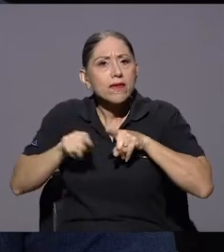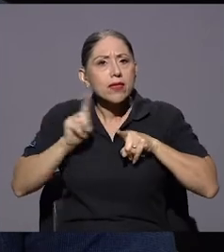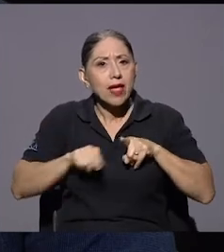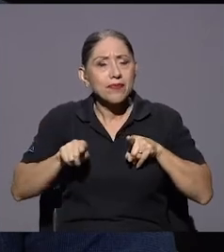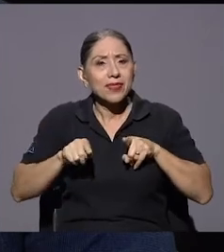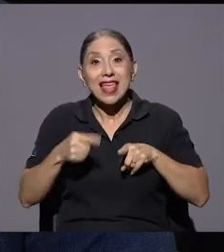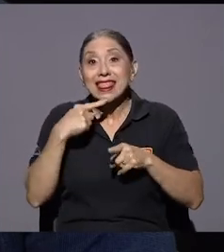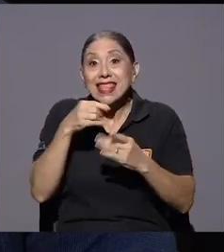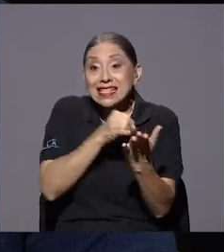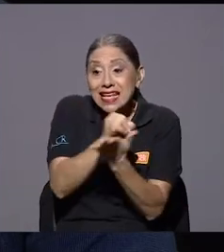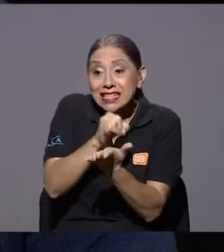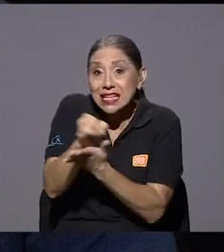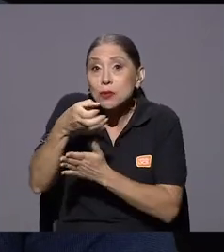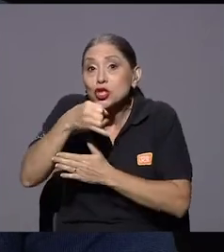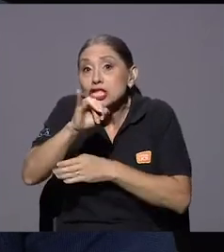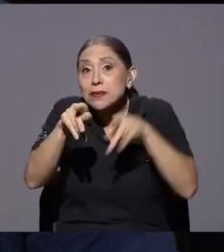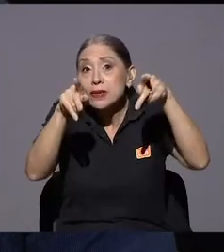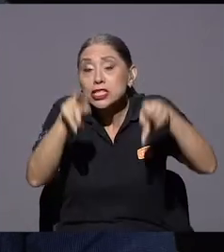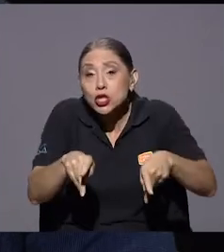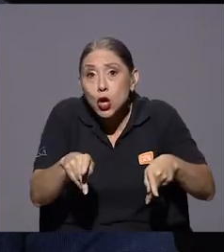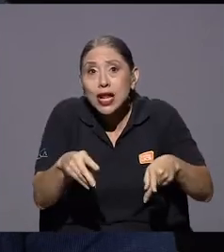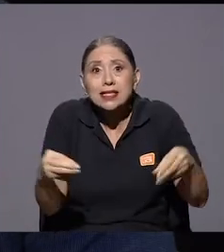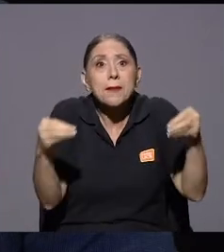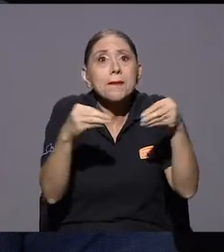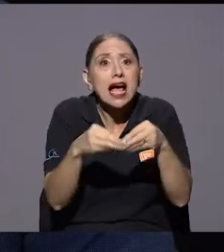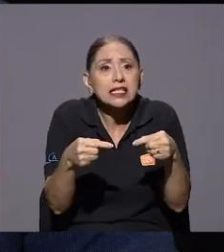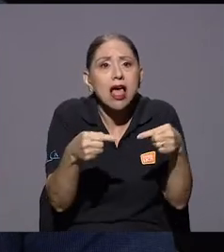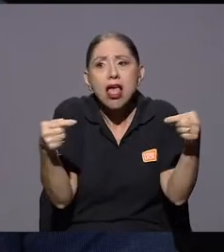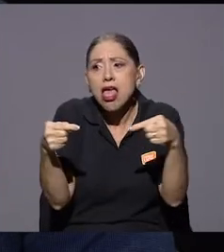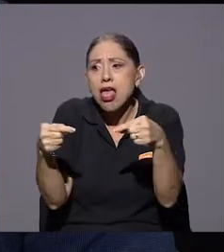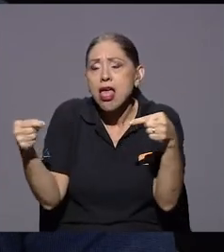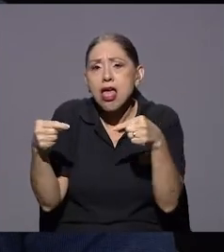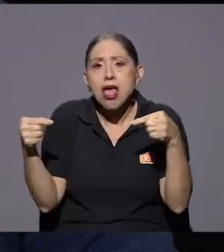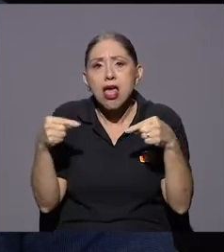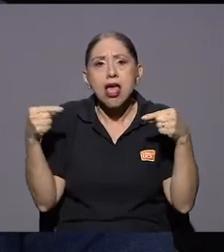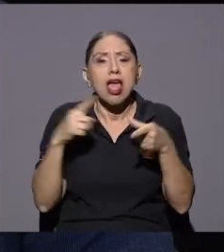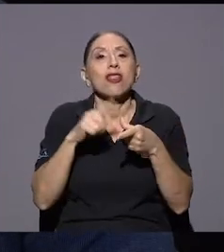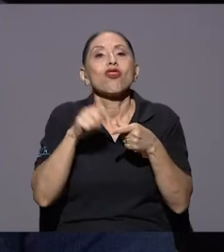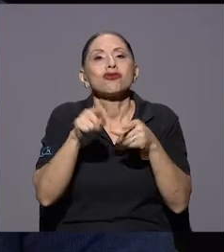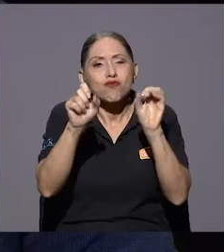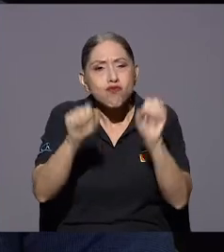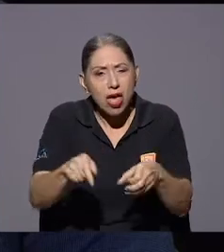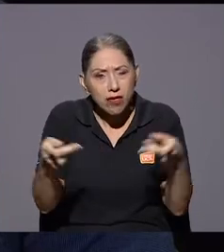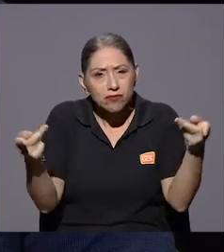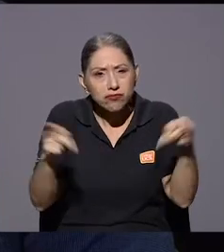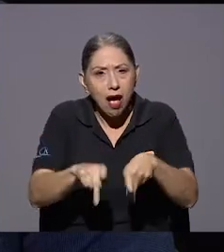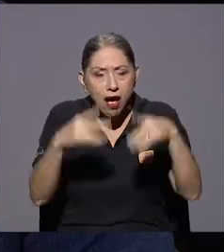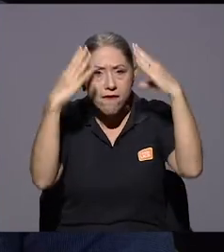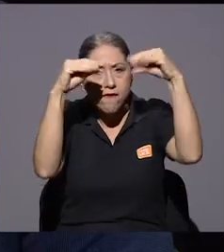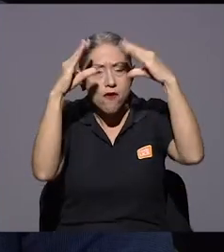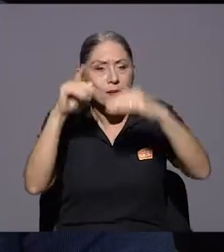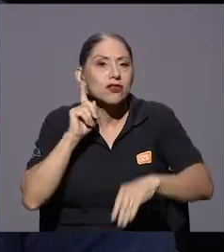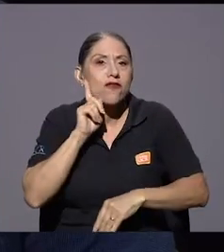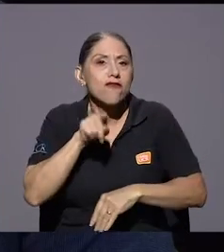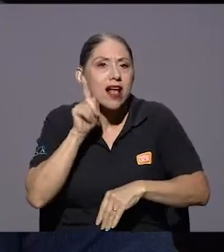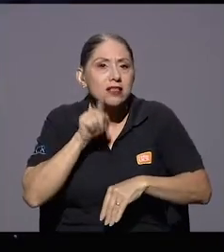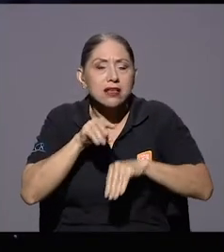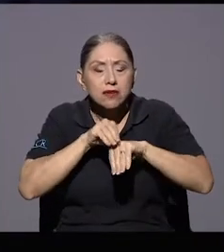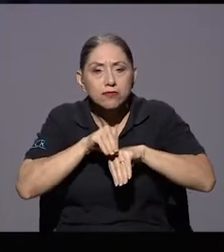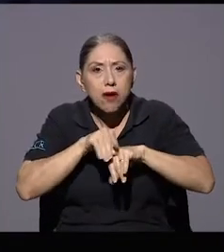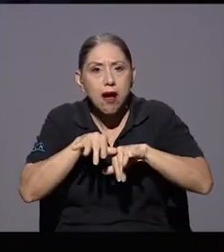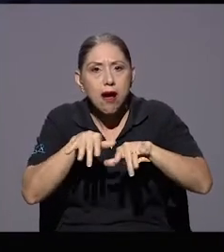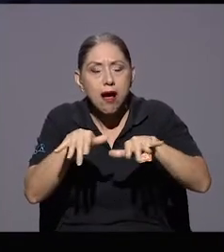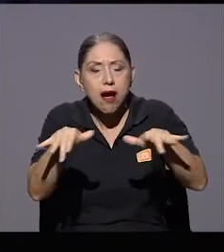extremos estén las personas en una discusión más posibilidades tienen de reproducir desinformación falsa y hacer esa desinformación más grande